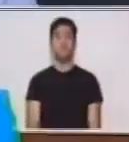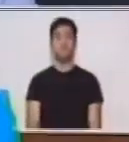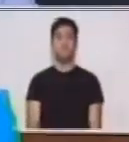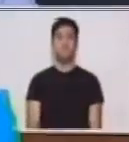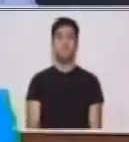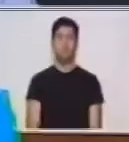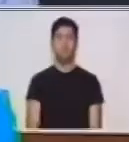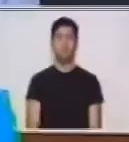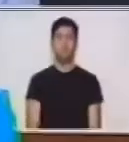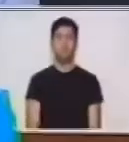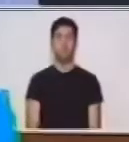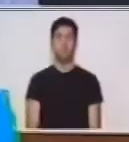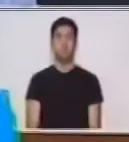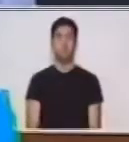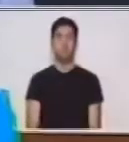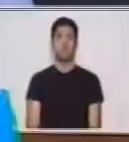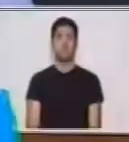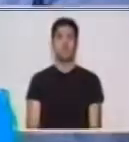que no se nos vaya a mover.